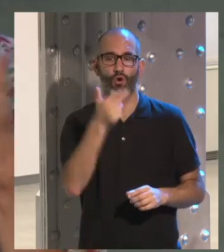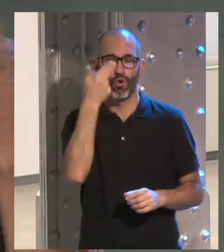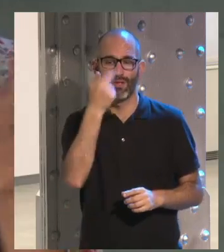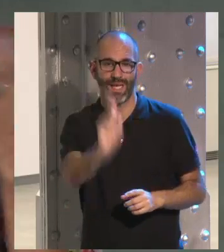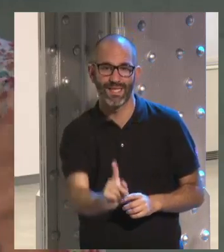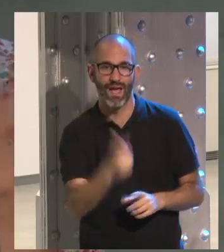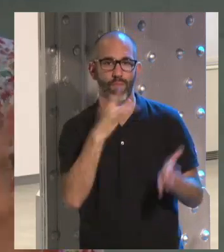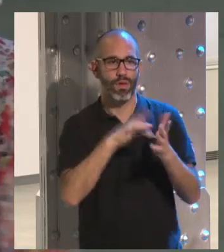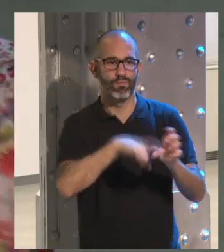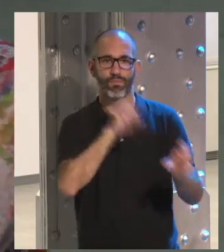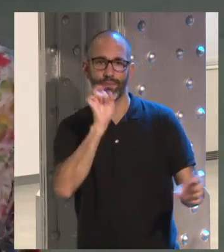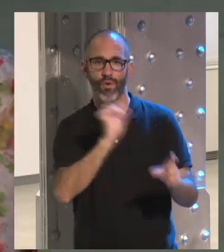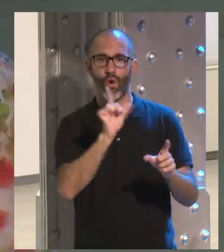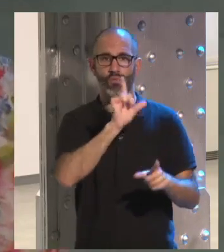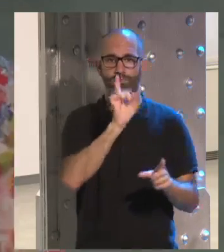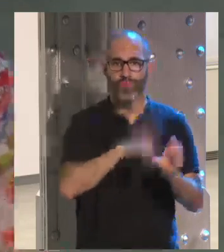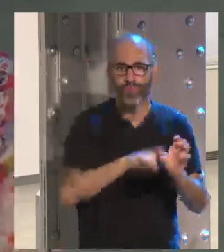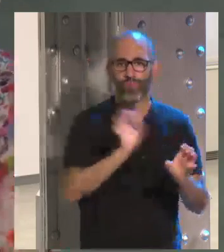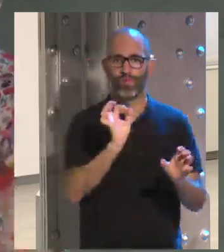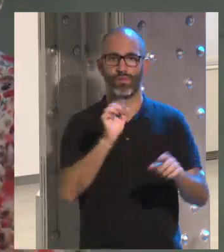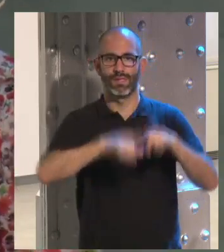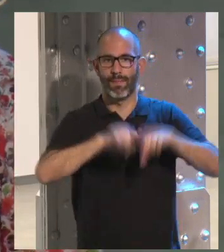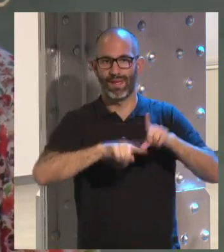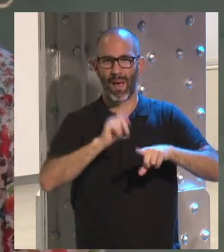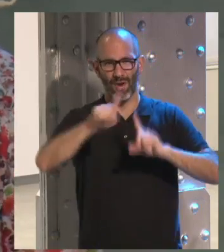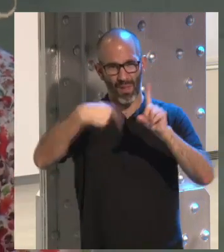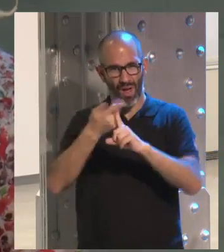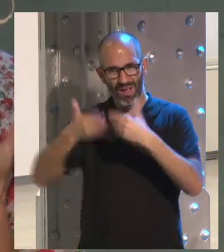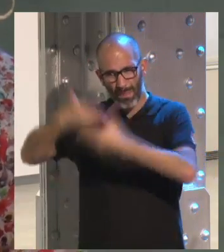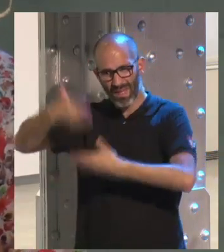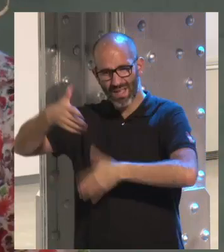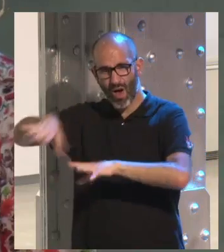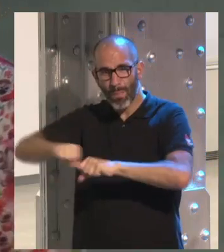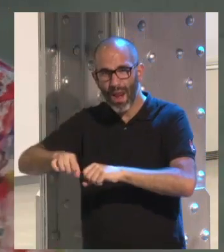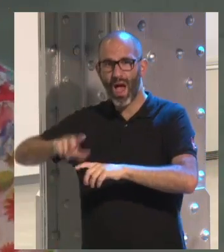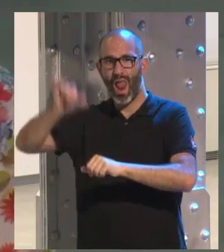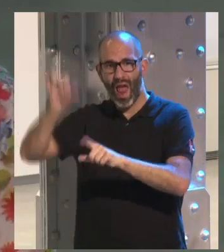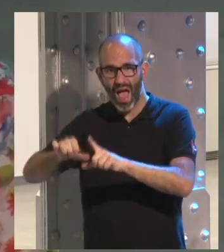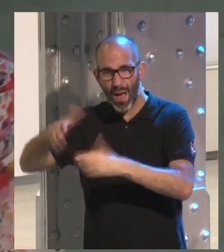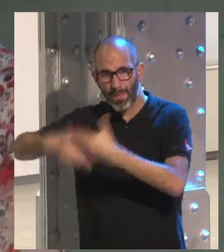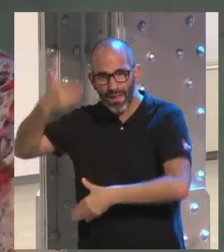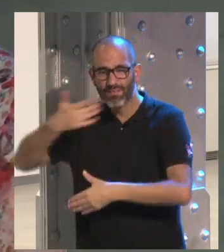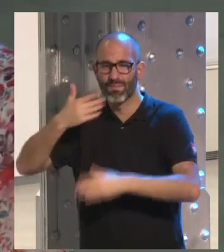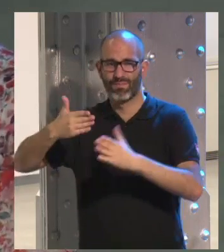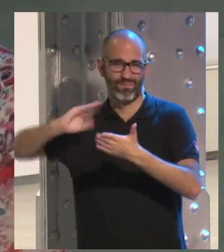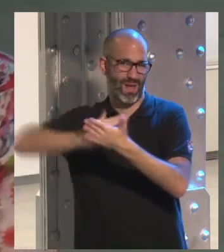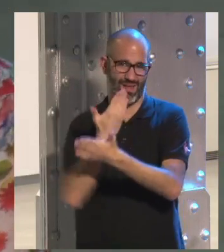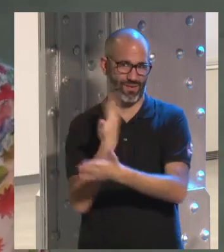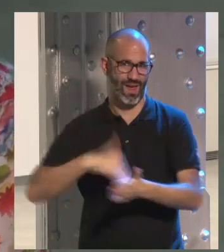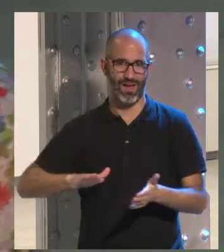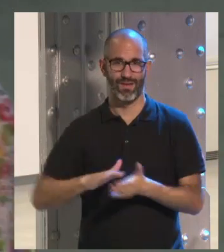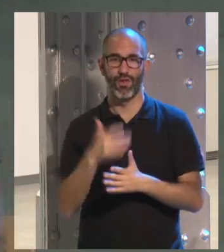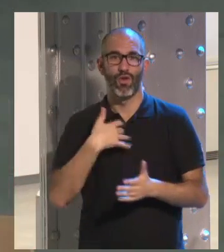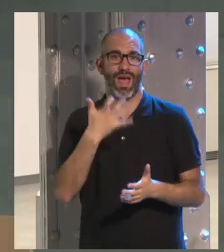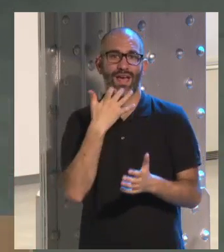lo de la prensa y lo de comprar la prensa, eso ya pasó a otra vida. He querido poner